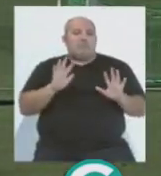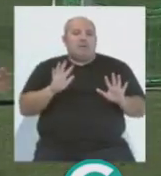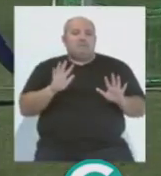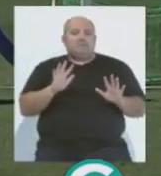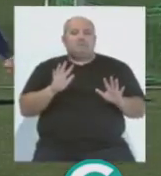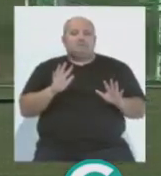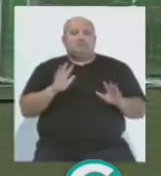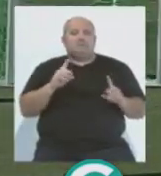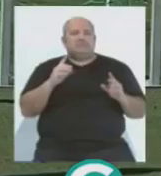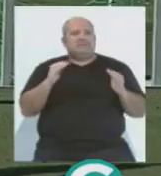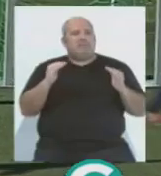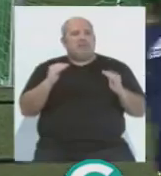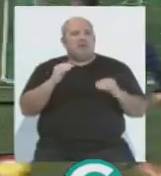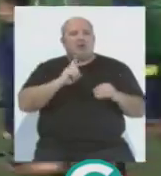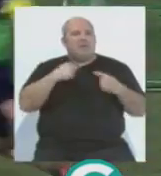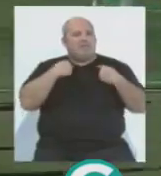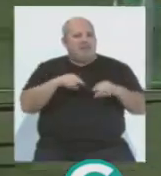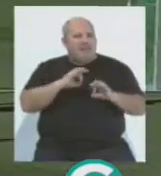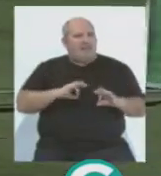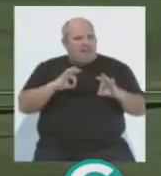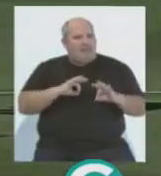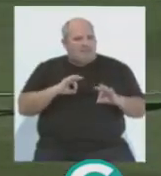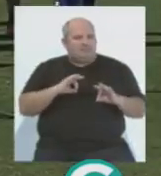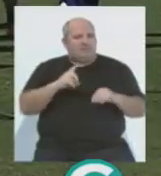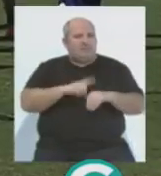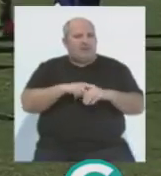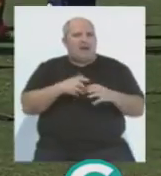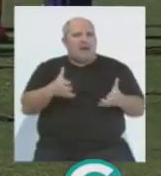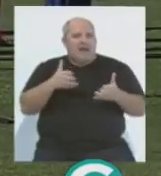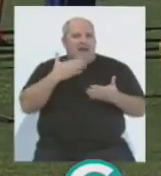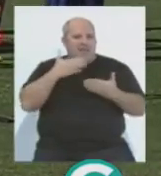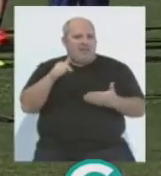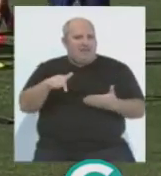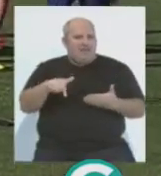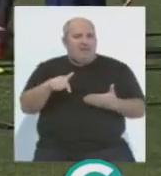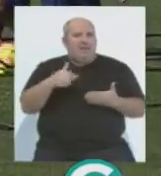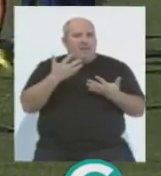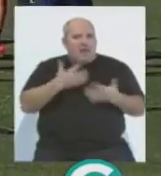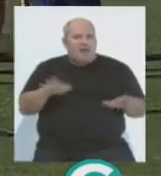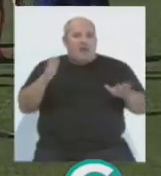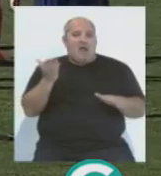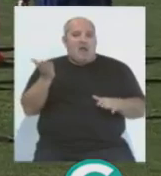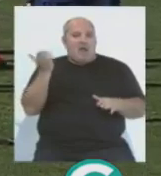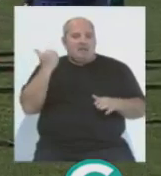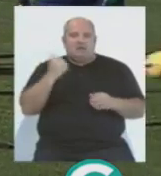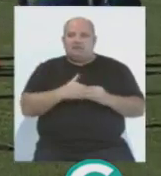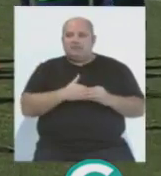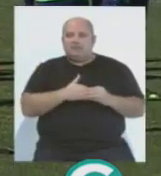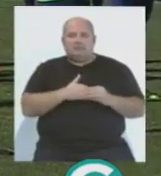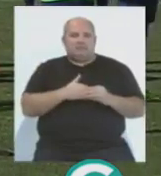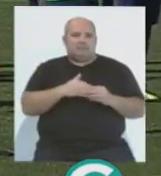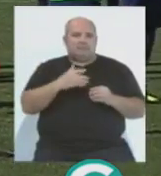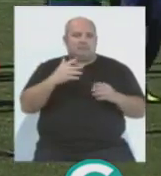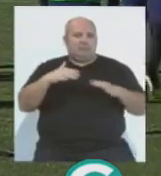son tiempos que no se pierden. Yo creo que esos son tiempos que se ganan. Incluso ayer estuvo en esos